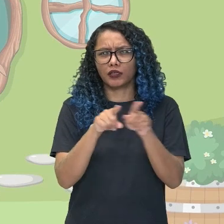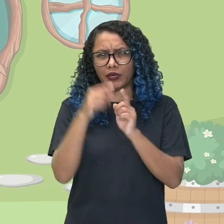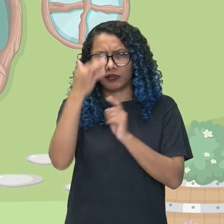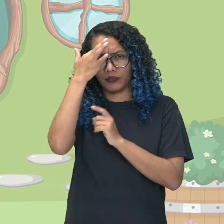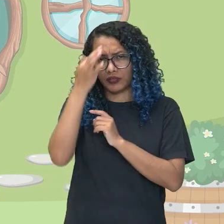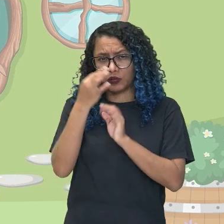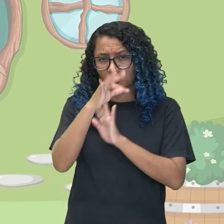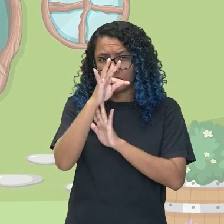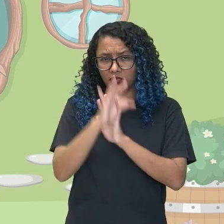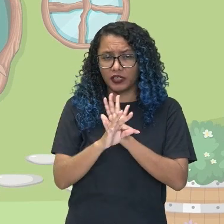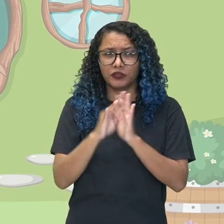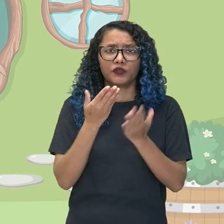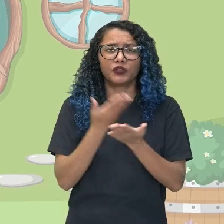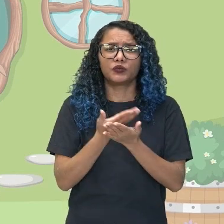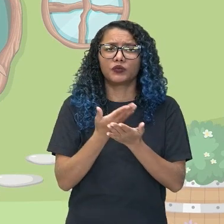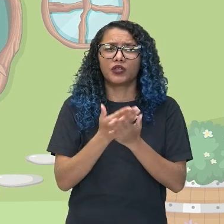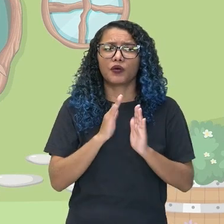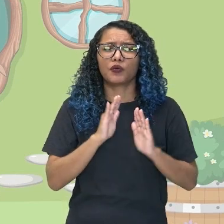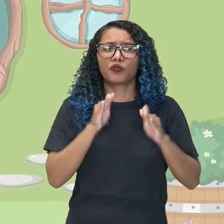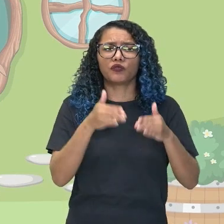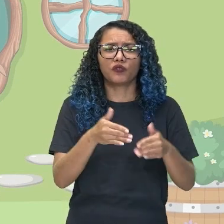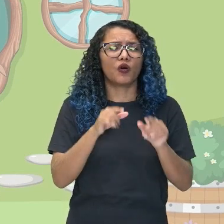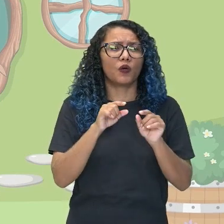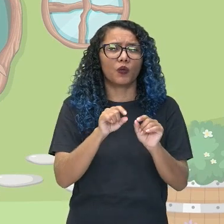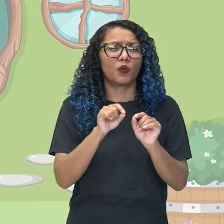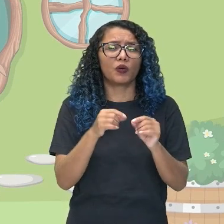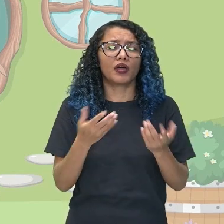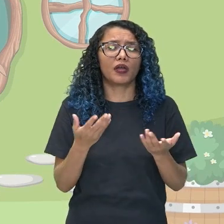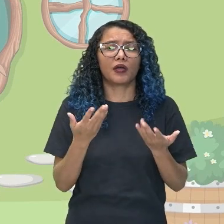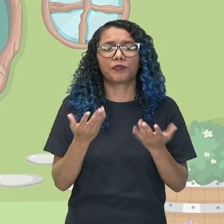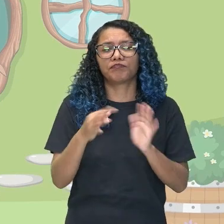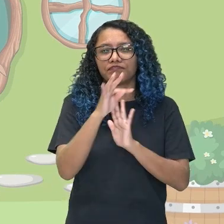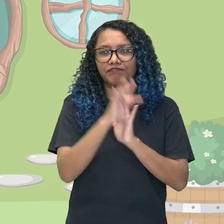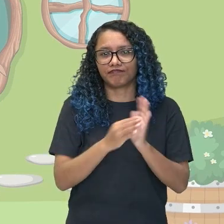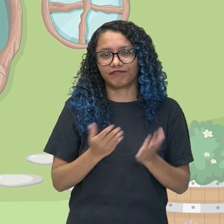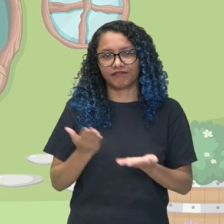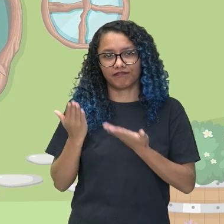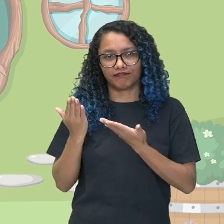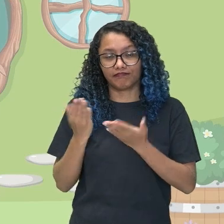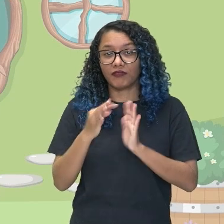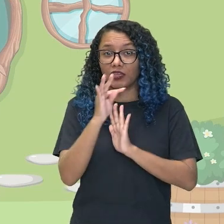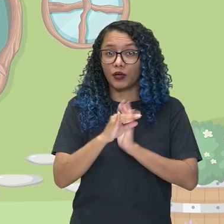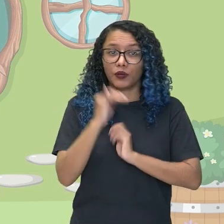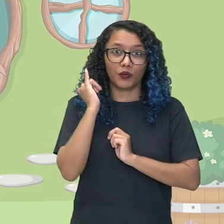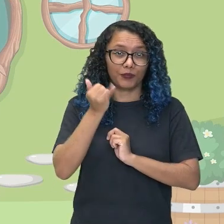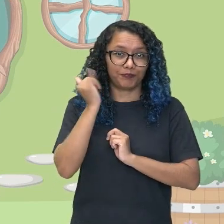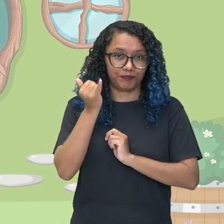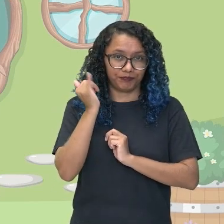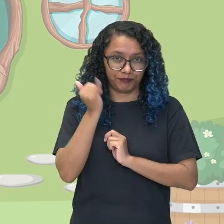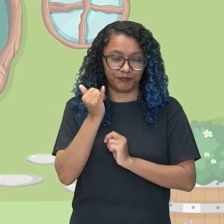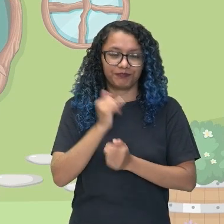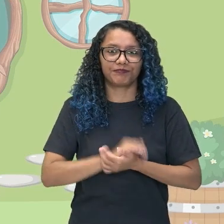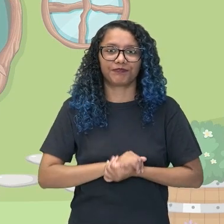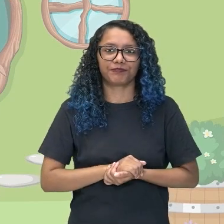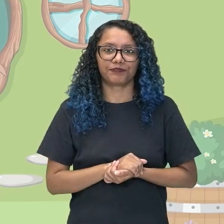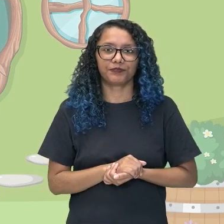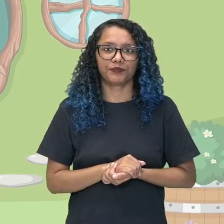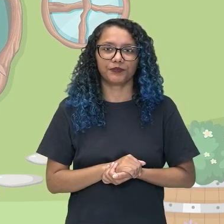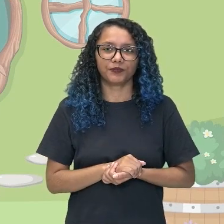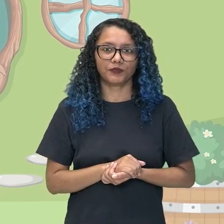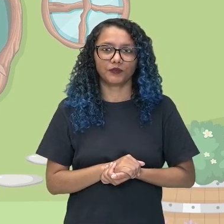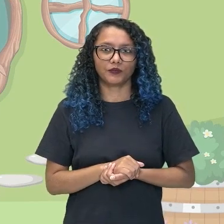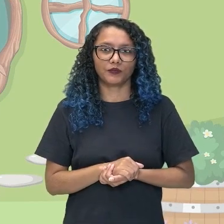vamos nos aprofundar en el texto narrativo. Y cuando